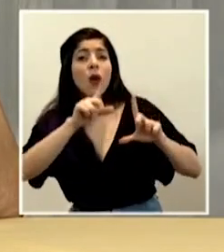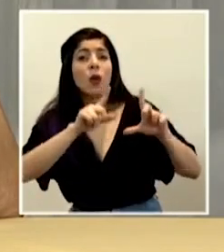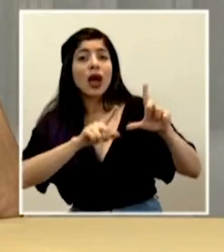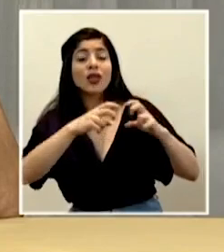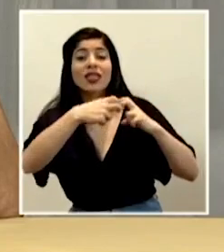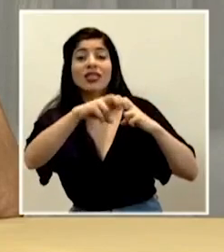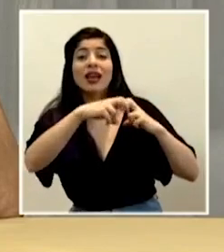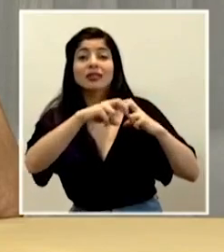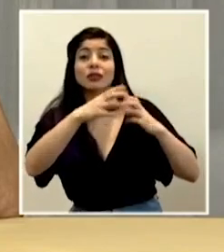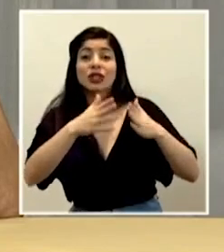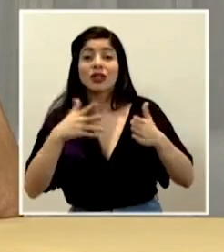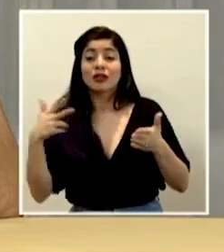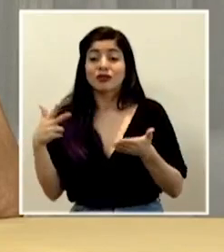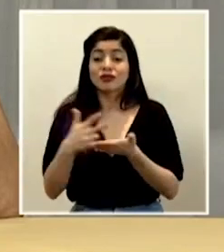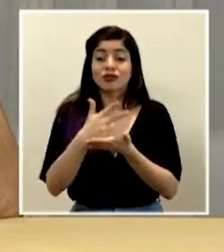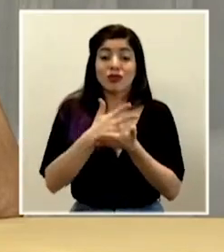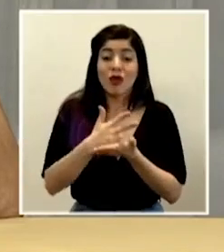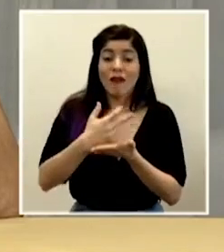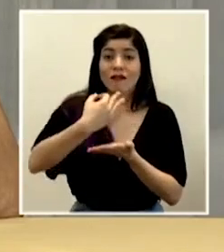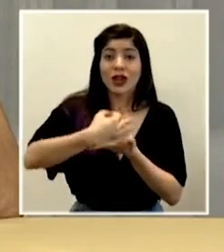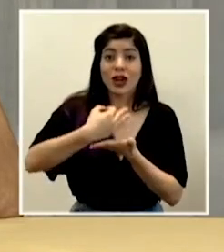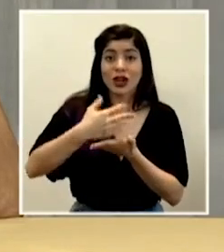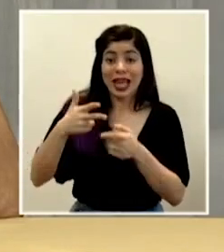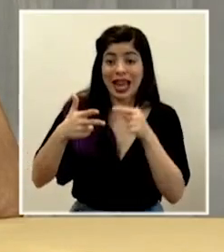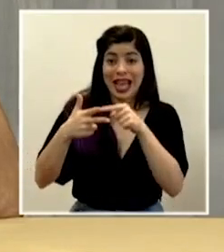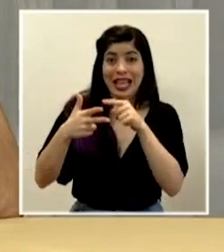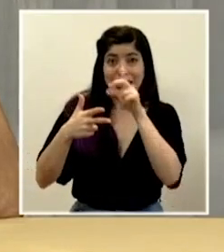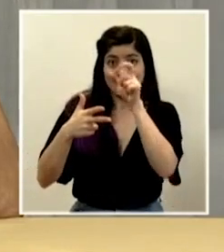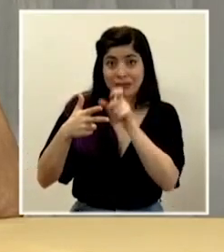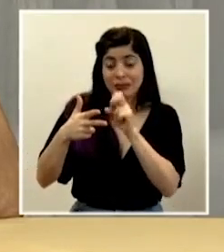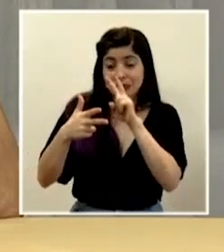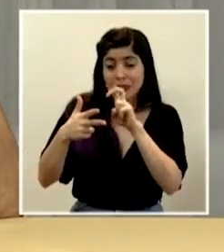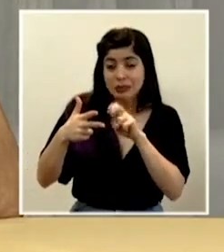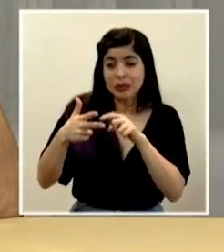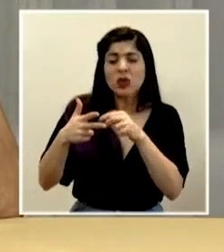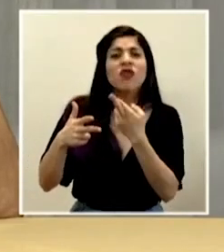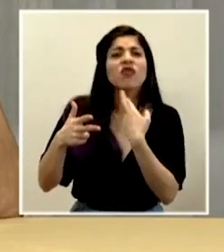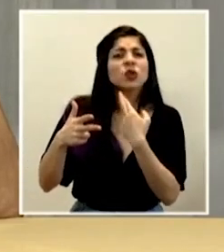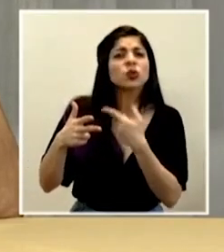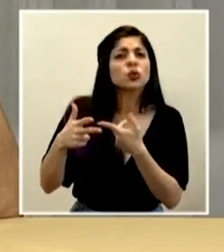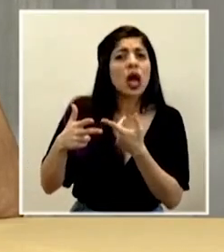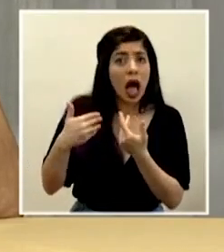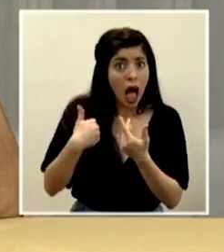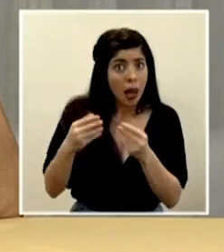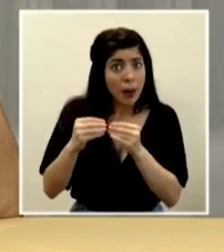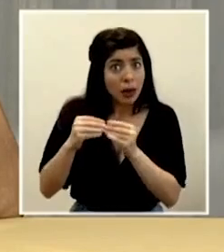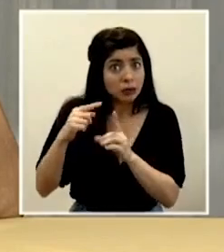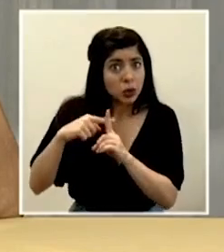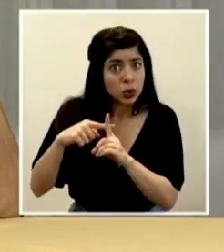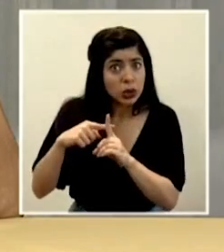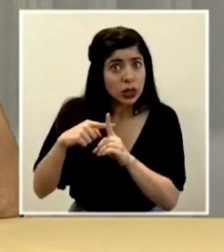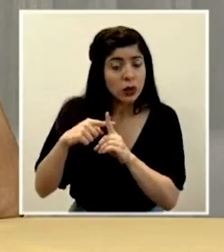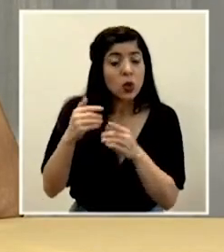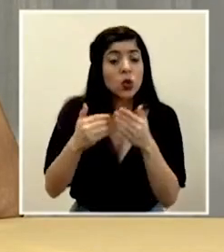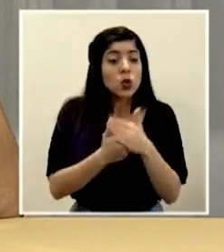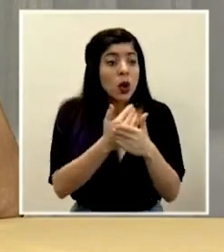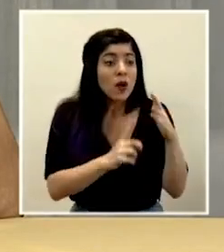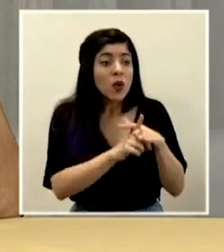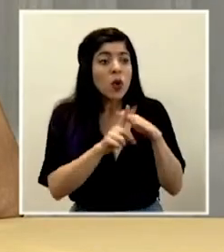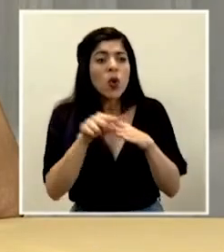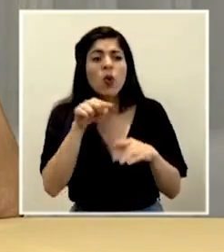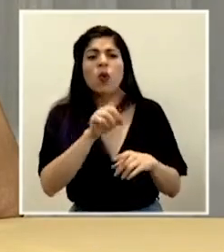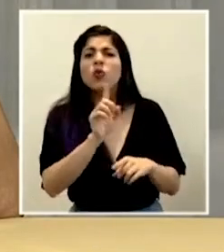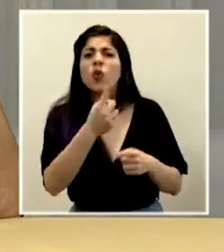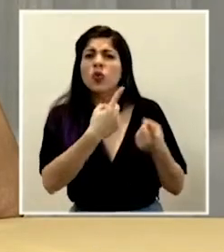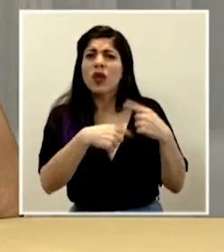transportistas en las fronteras estos primeros días? ¿Hay más casos positivos? ¿Cuál es el origen de los nuevos casos confirmados?